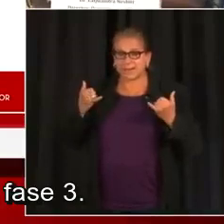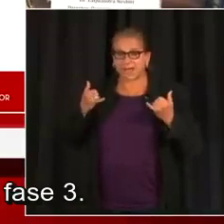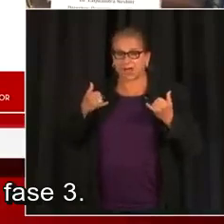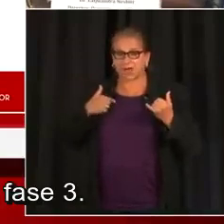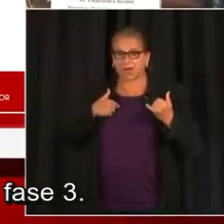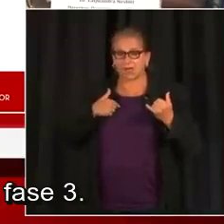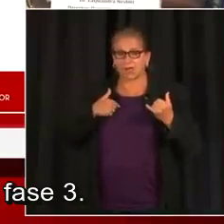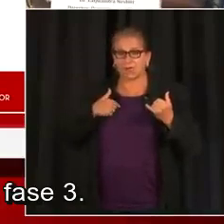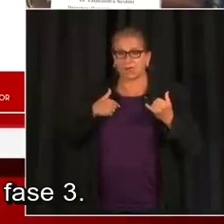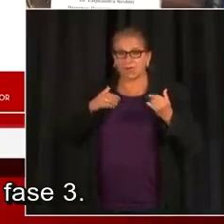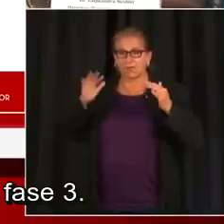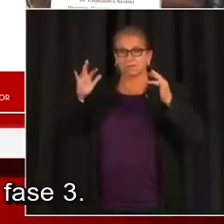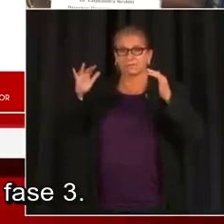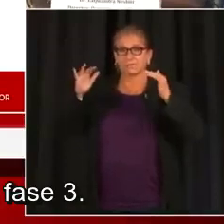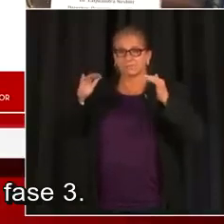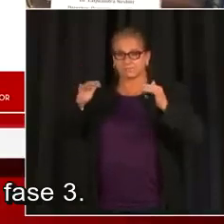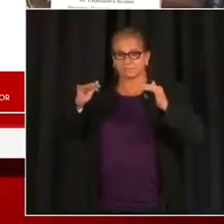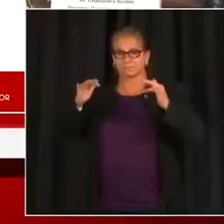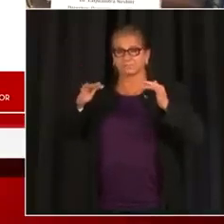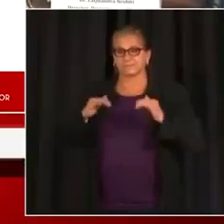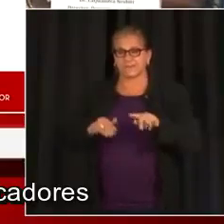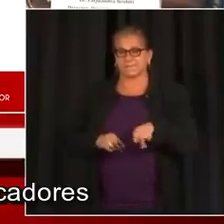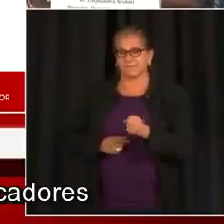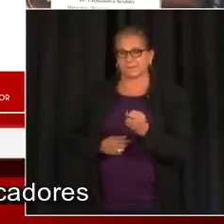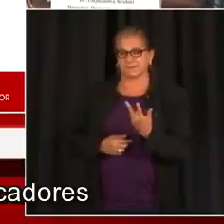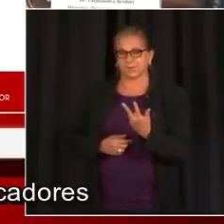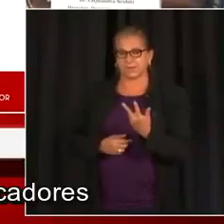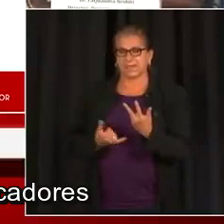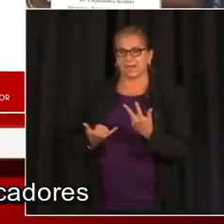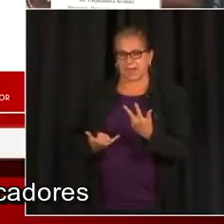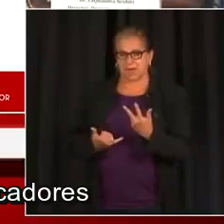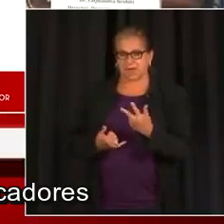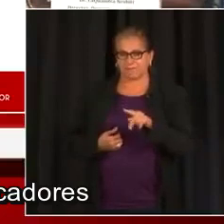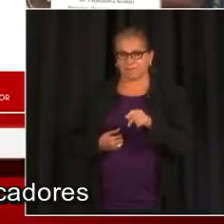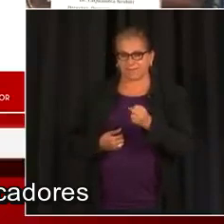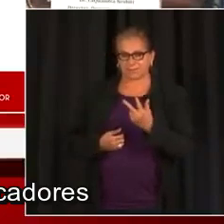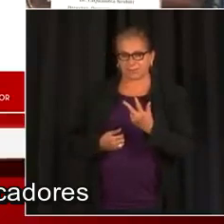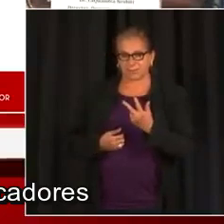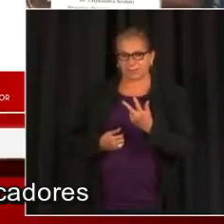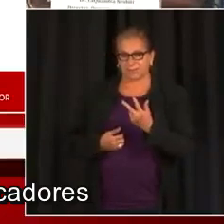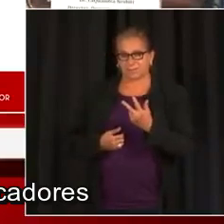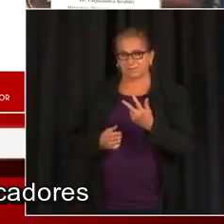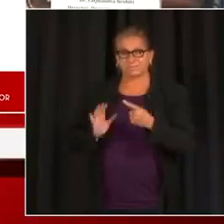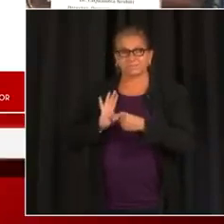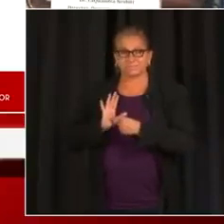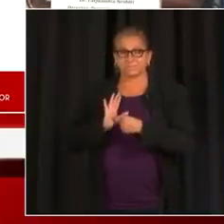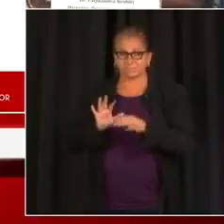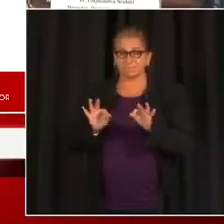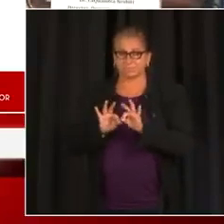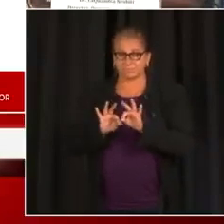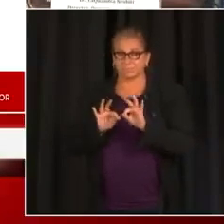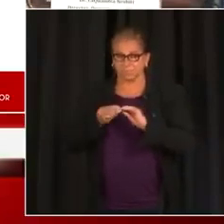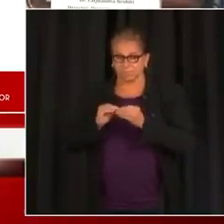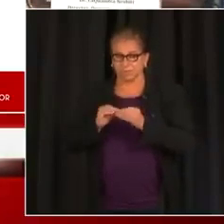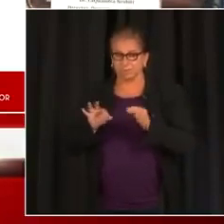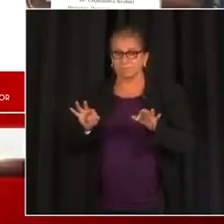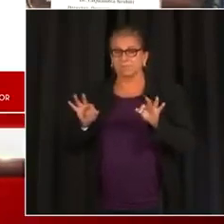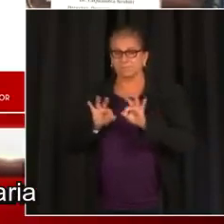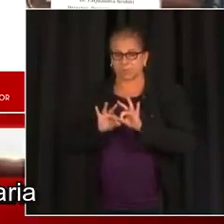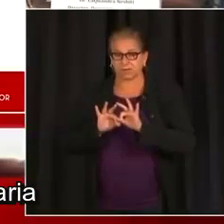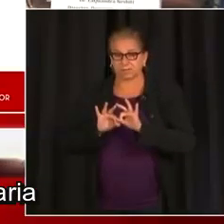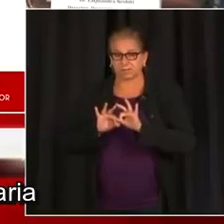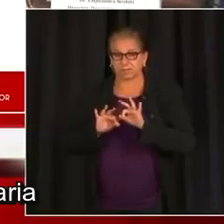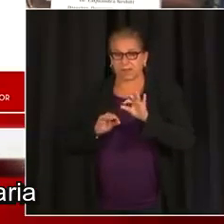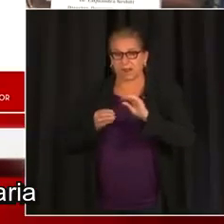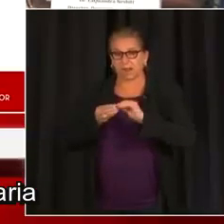momento, el distrito pasó a fase 3. Notarán aquí que hay algunos indicadores que son esenciales,